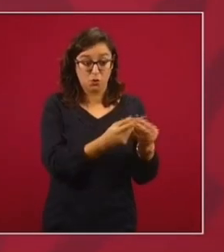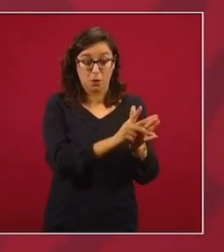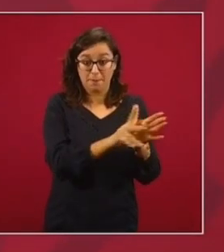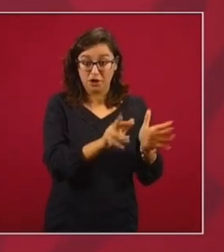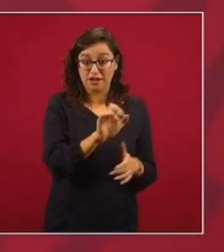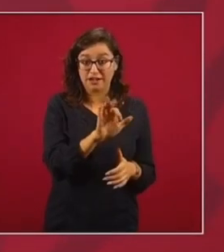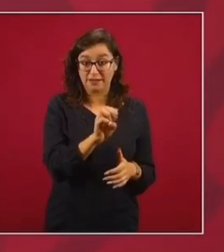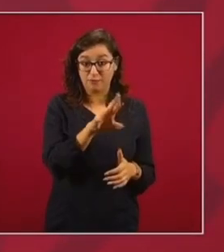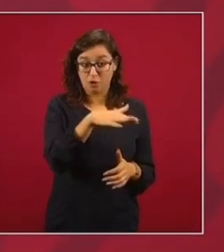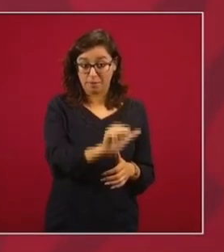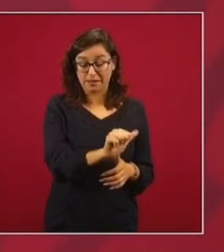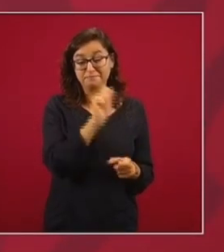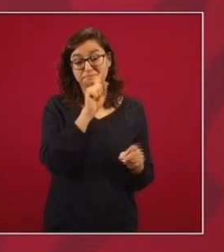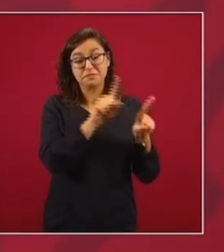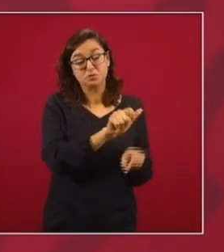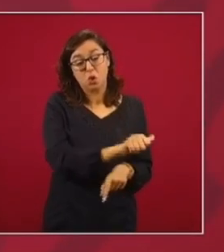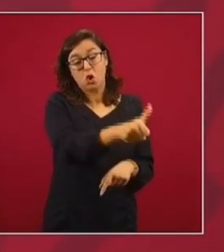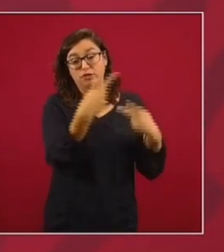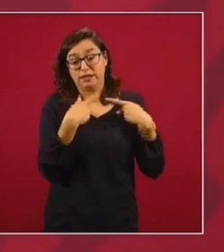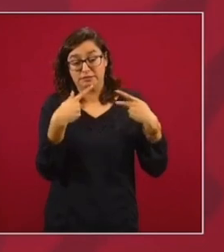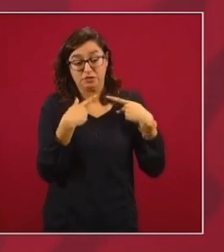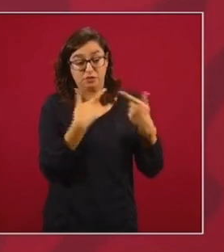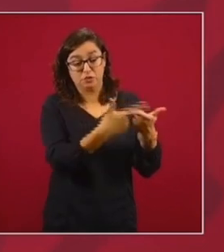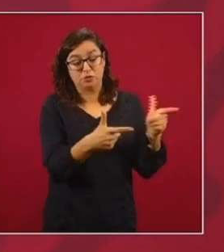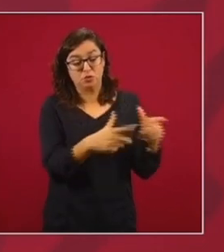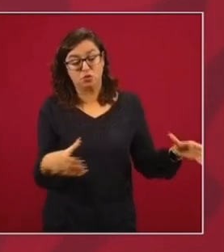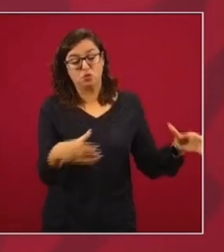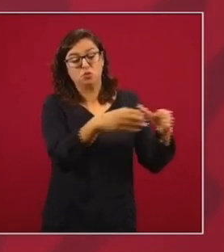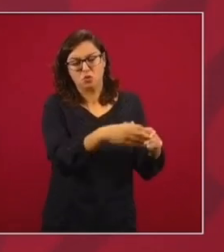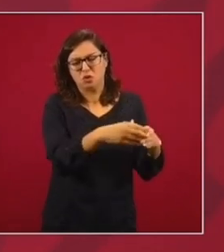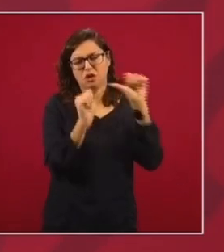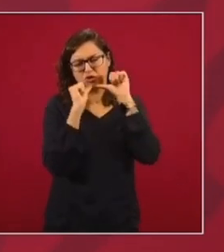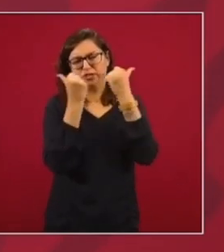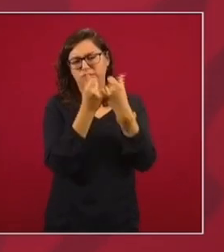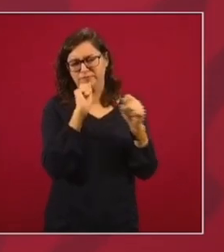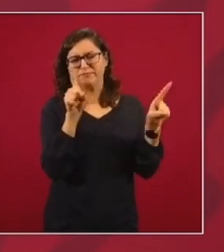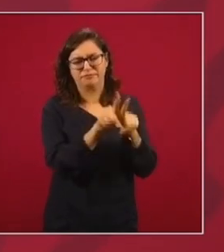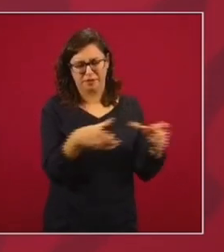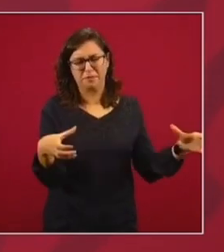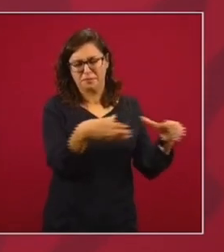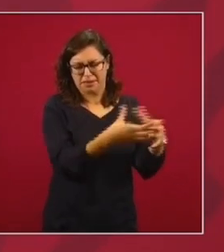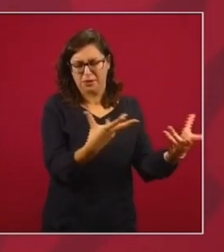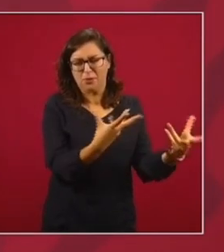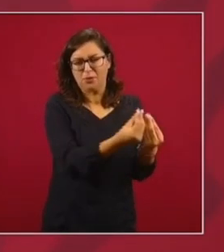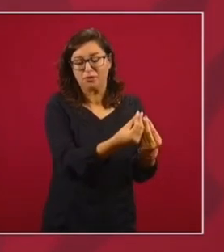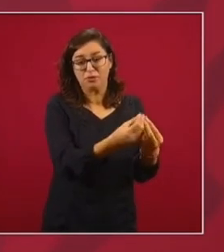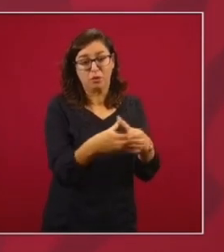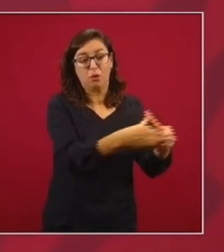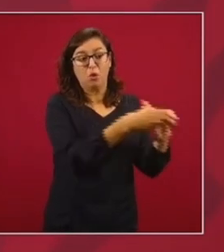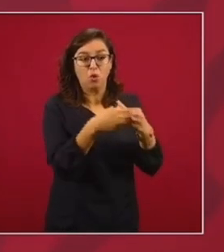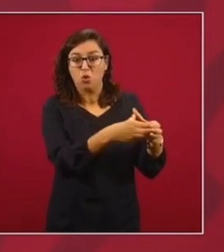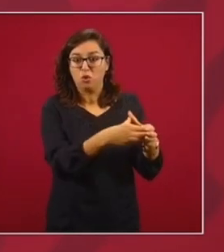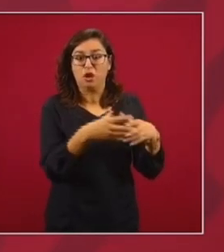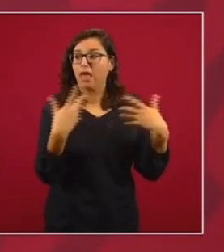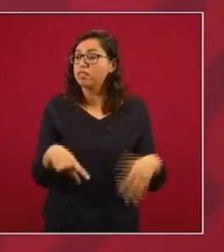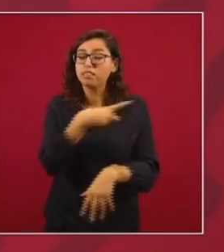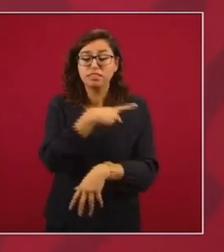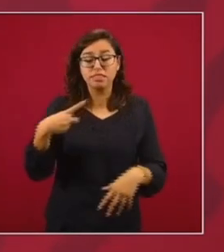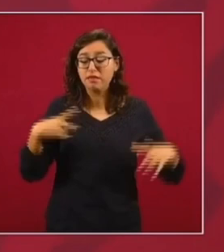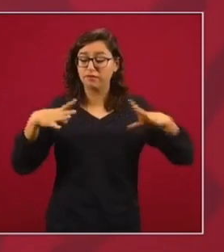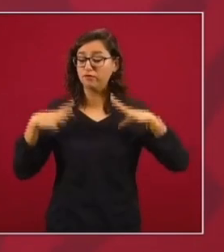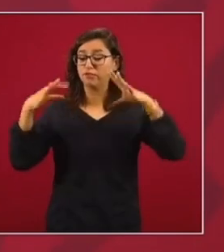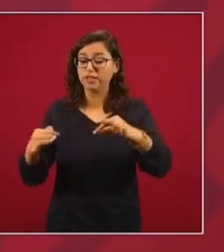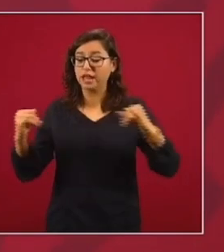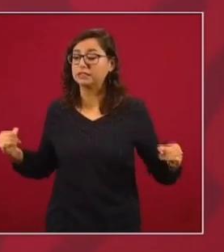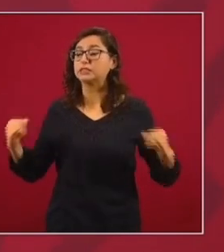y otros académicos e integrantes de la llamada sociedad civil, promovieron mucho lo de la transparencia. El que se creara un